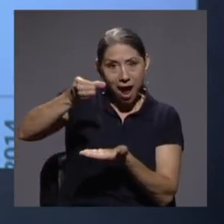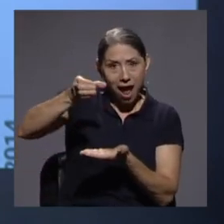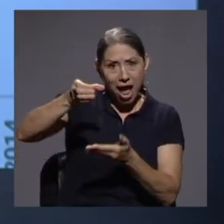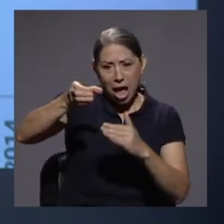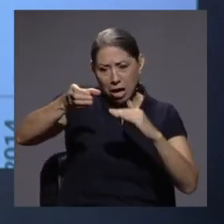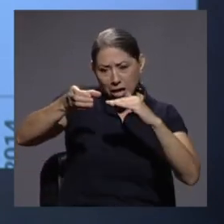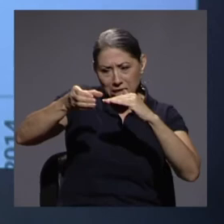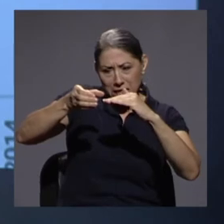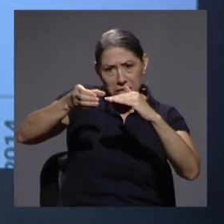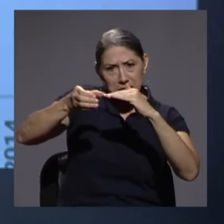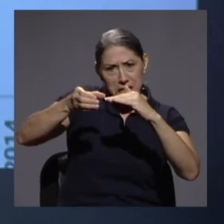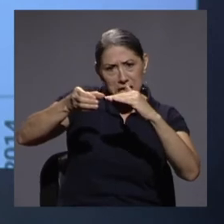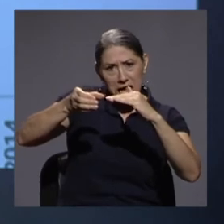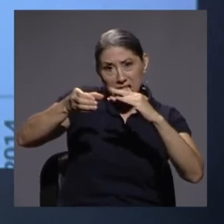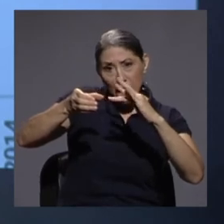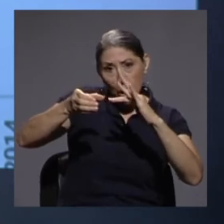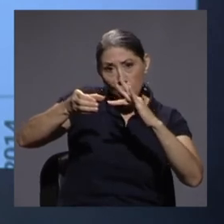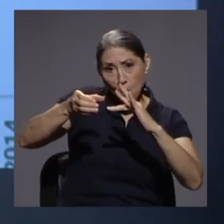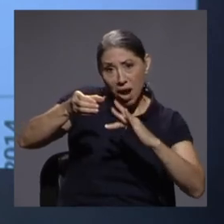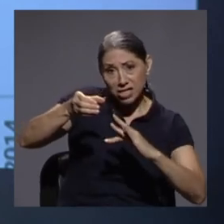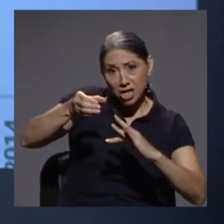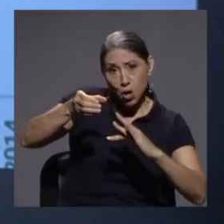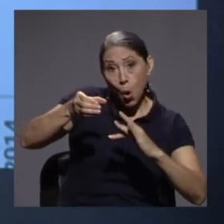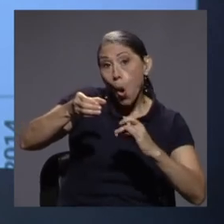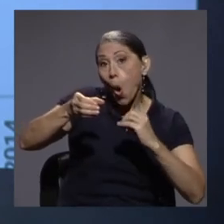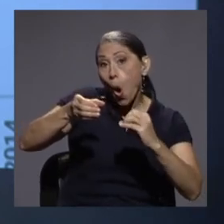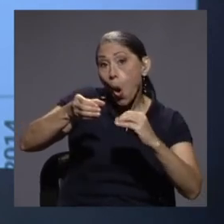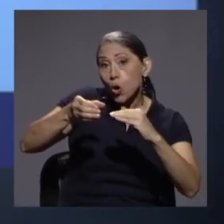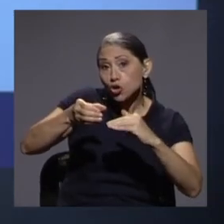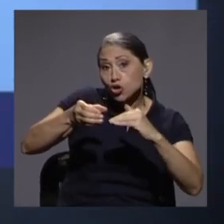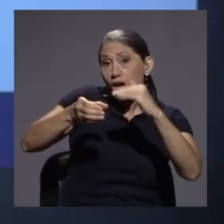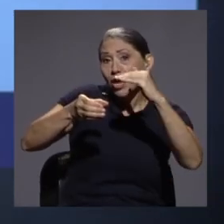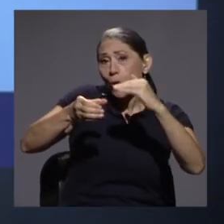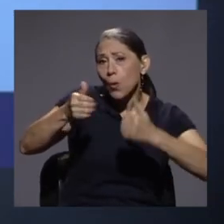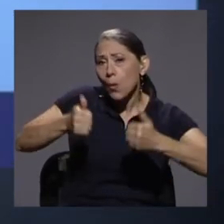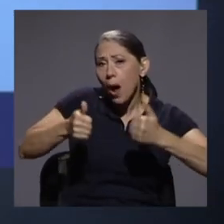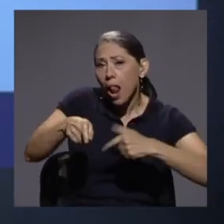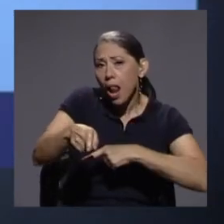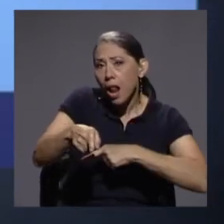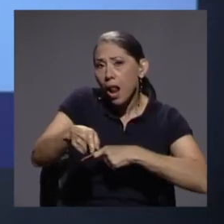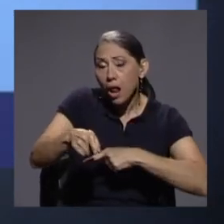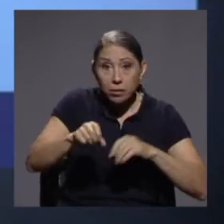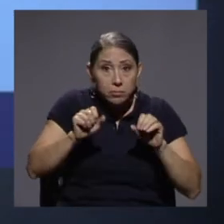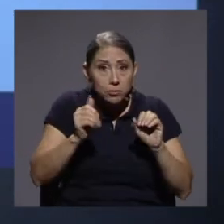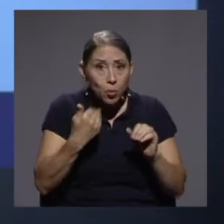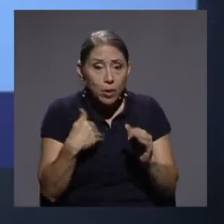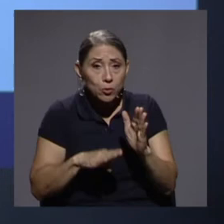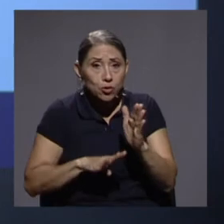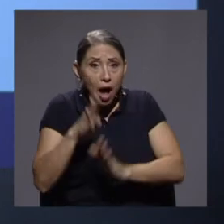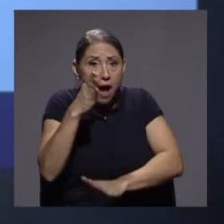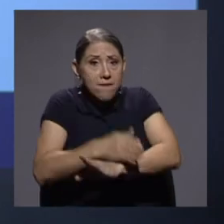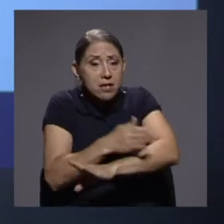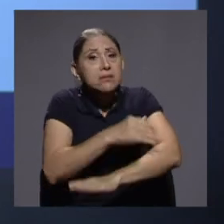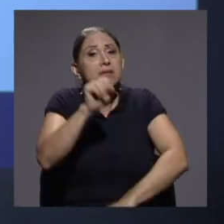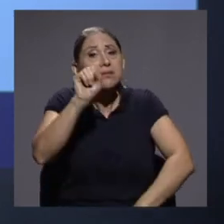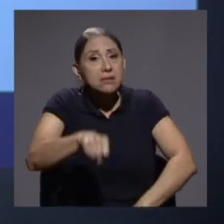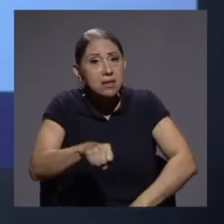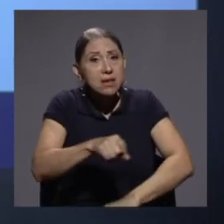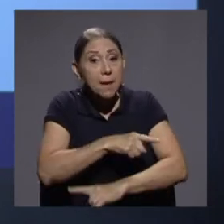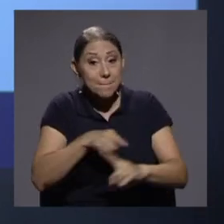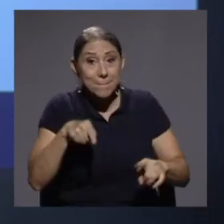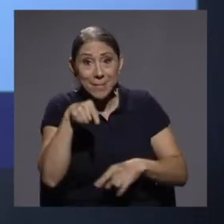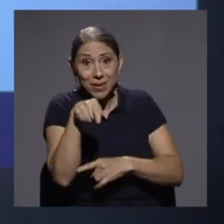avances? Sí, pero desencuenta que más, poco más de la mitad de los jóvenes